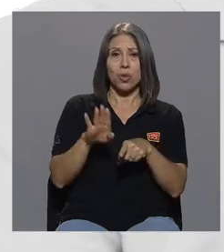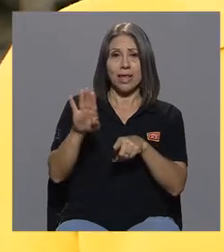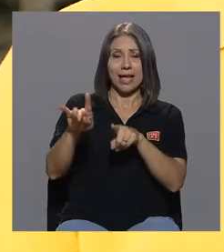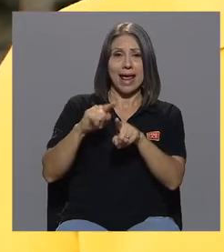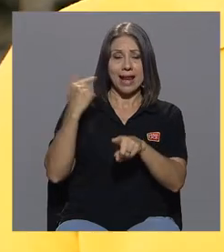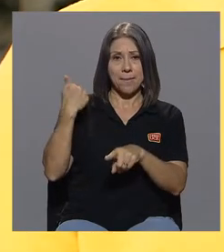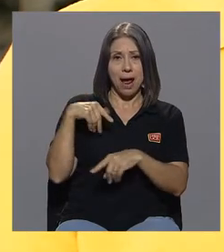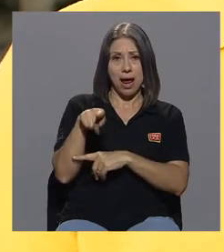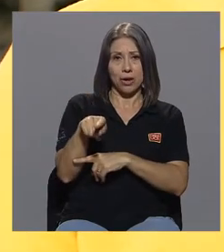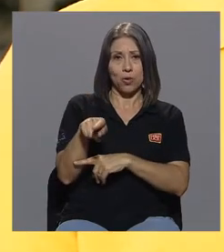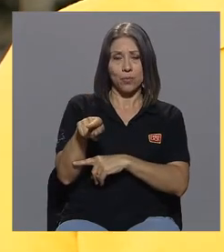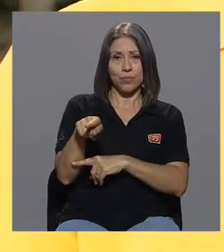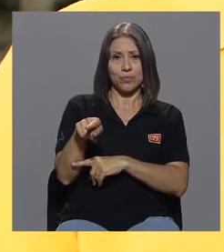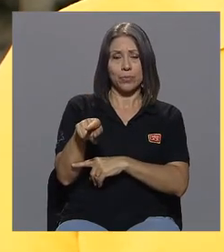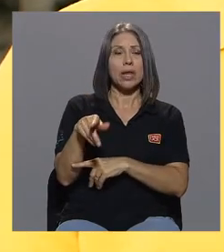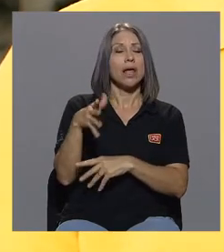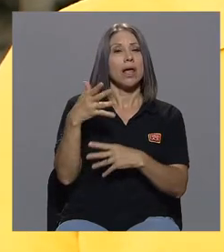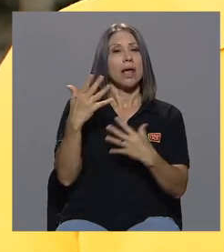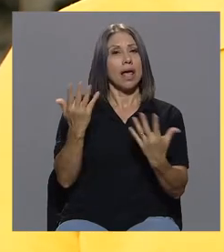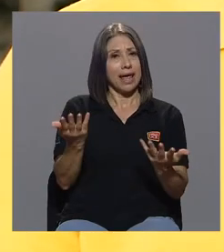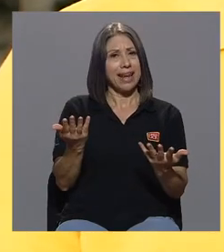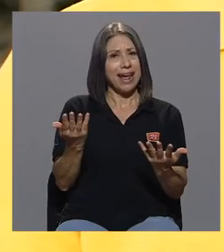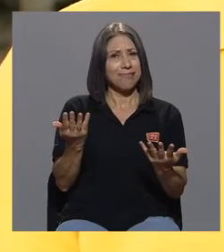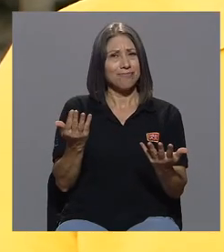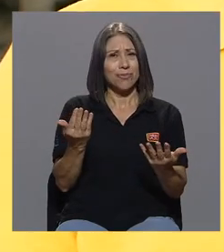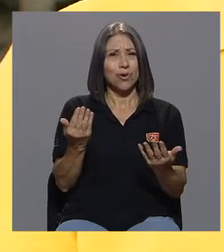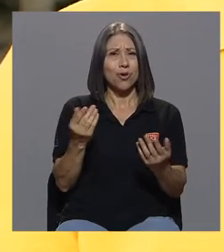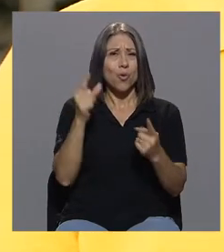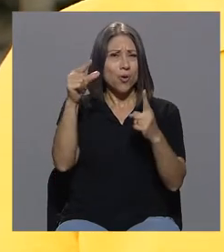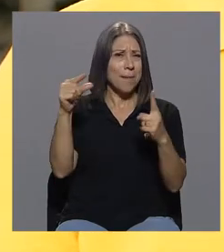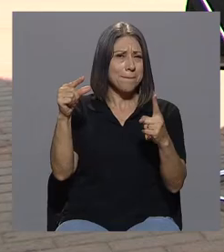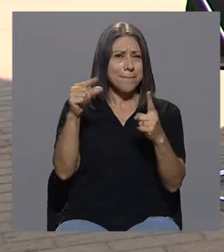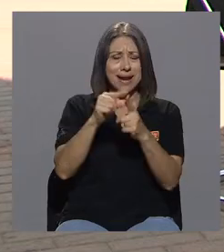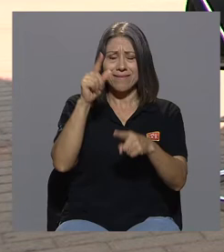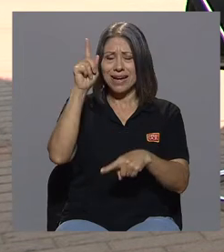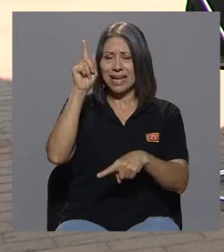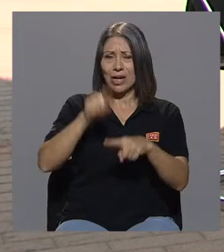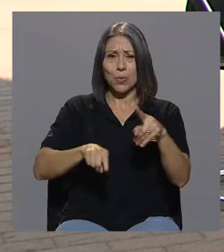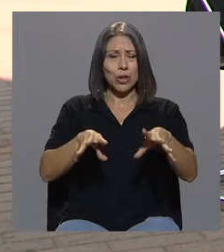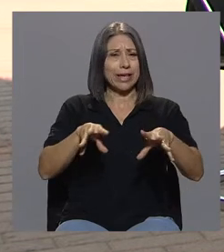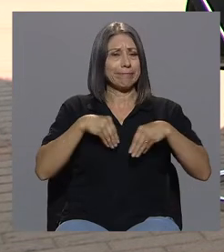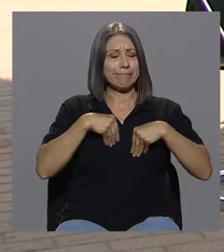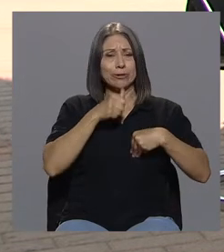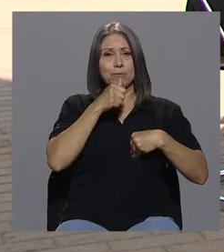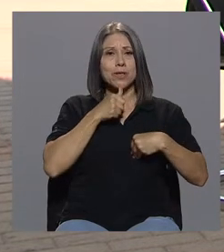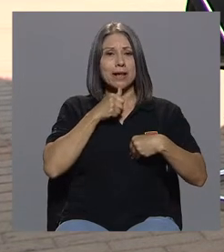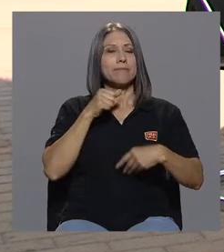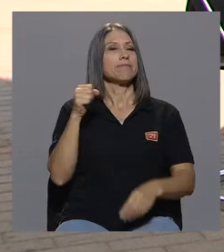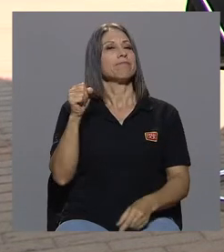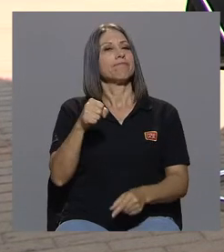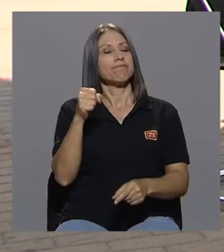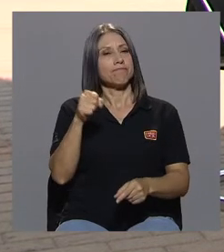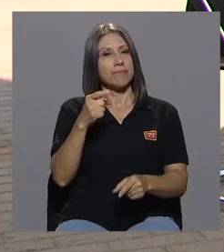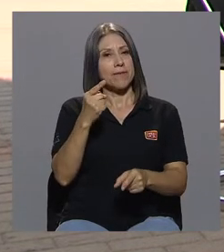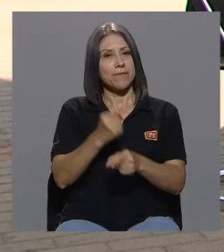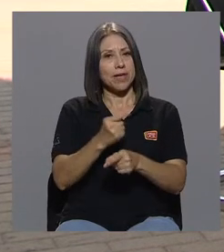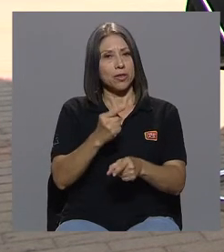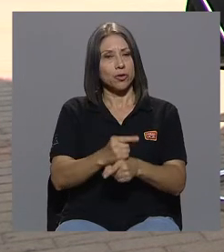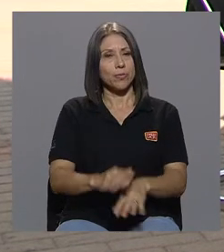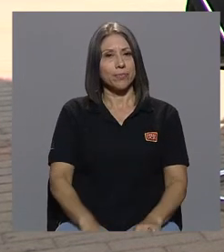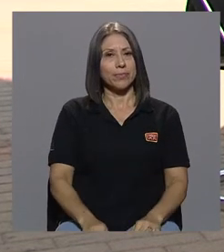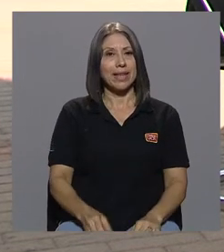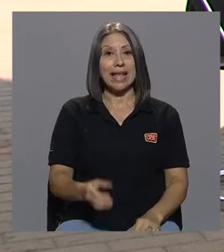usted me comentaba que era casi que una palabra que no podía soportar. En efecto, si hoy